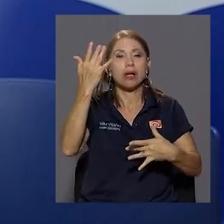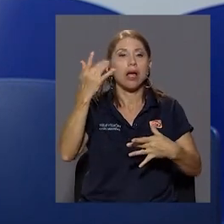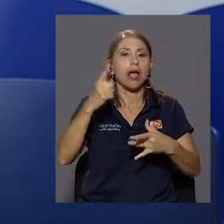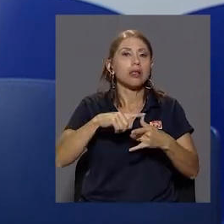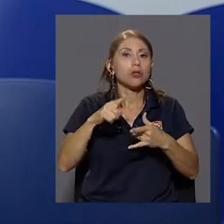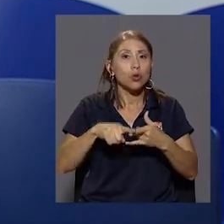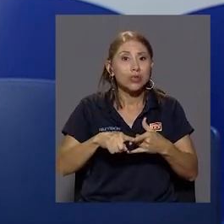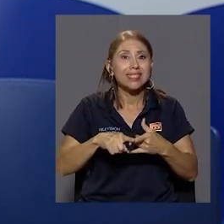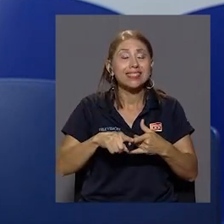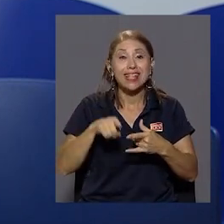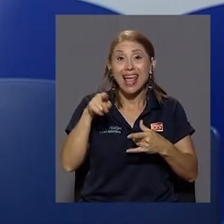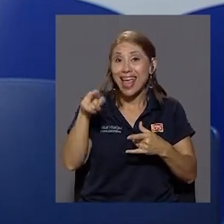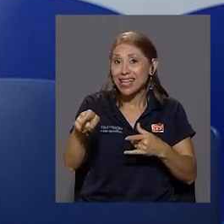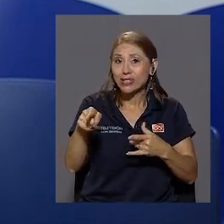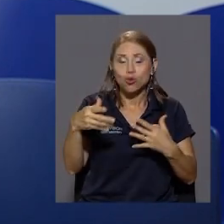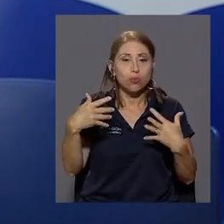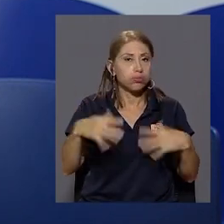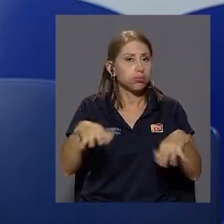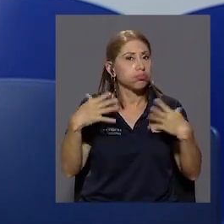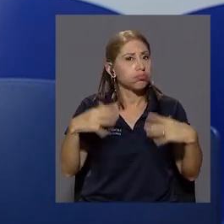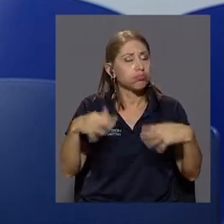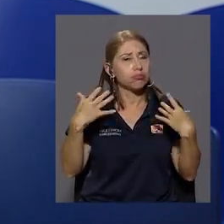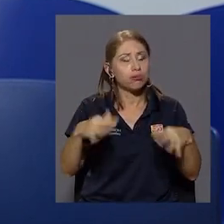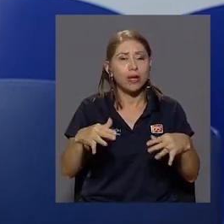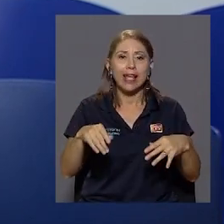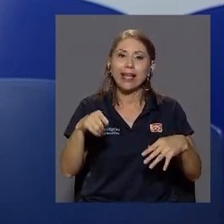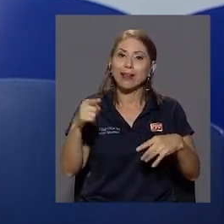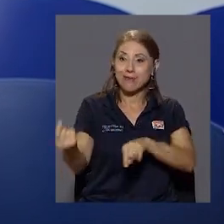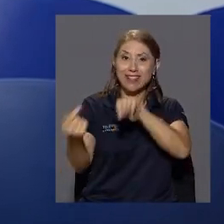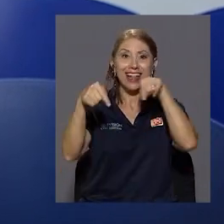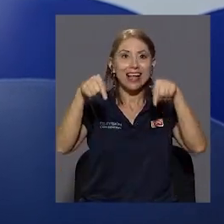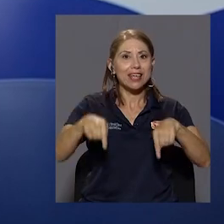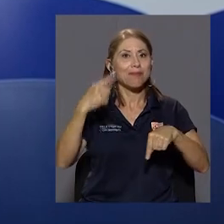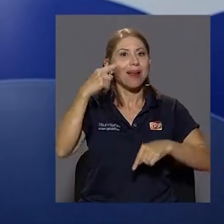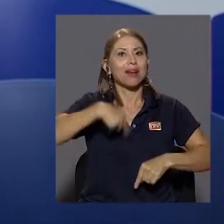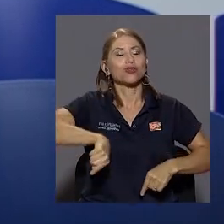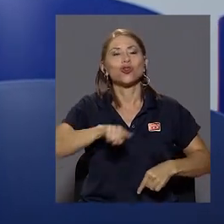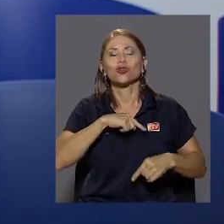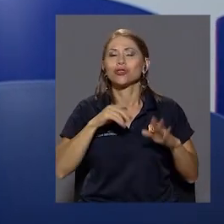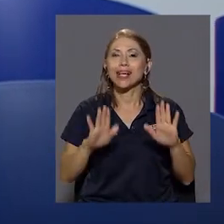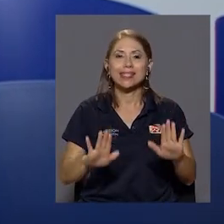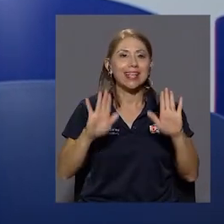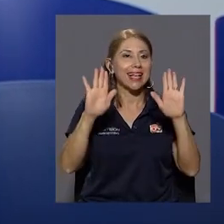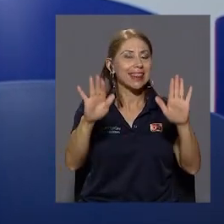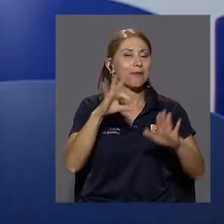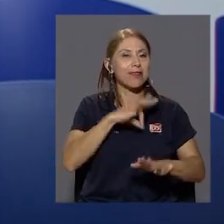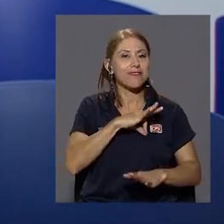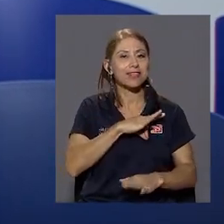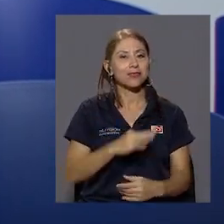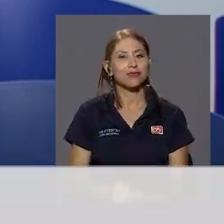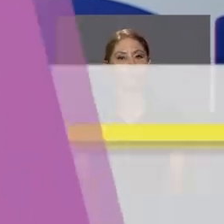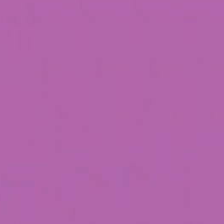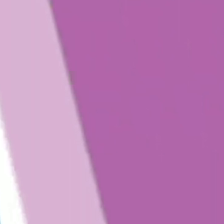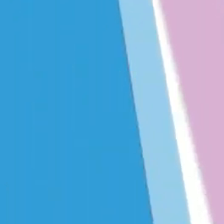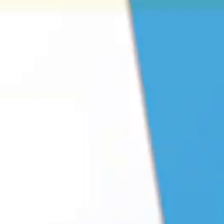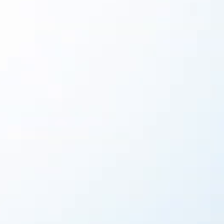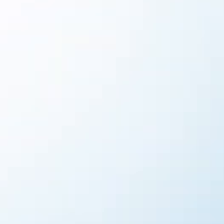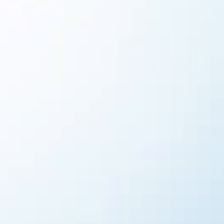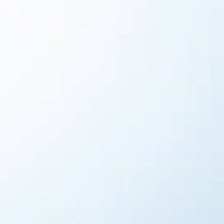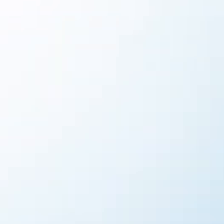eso desde todos los puntos de vista llegó a ser para nosotros un excelente beneficio